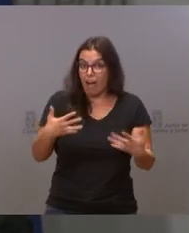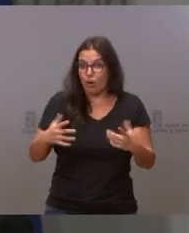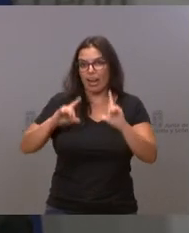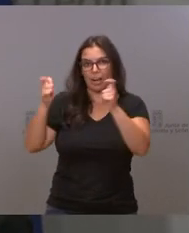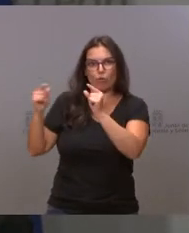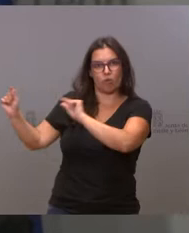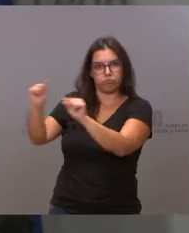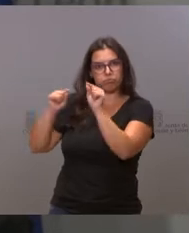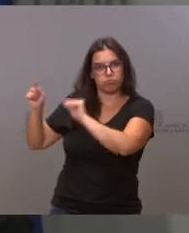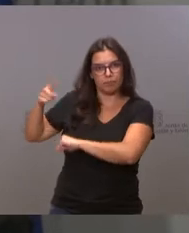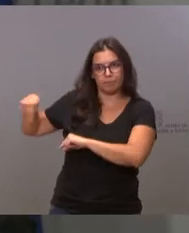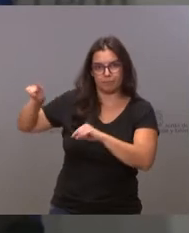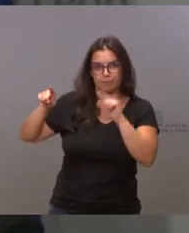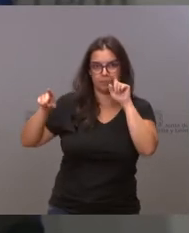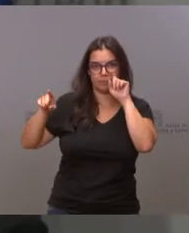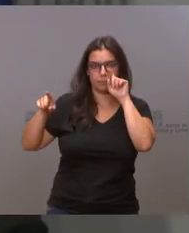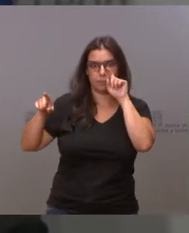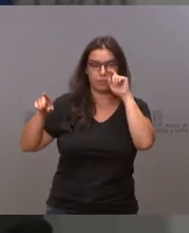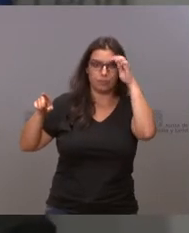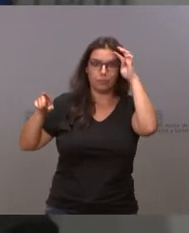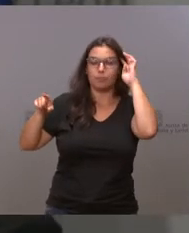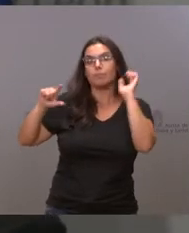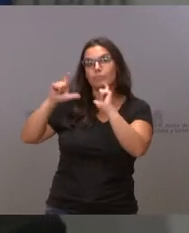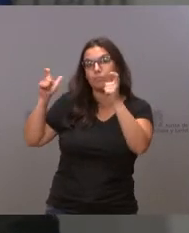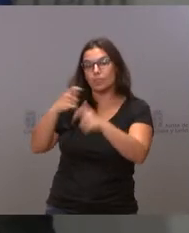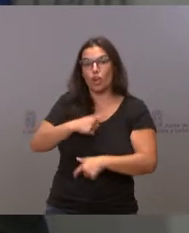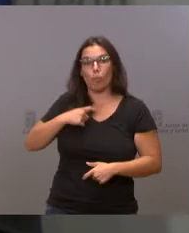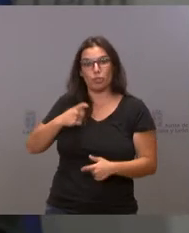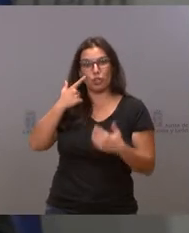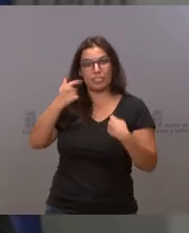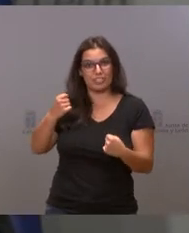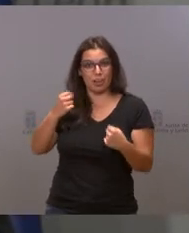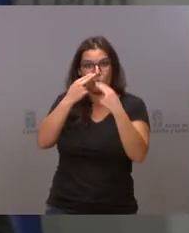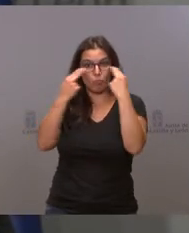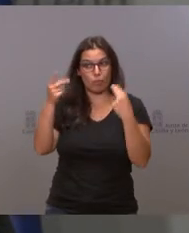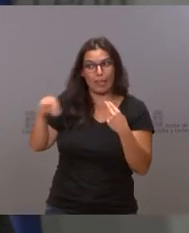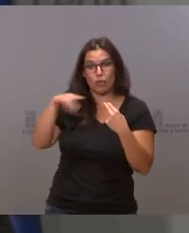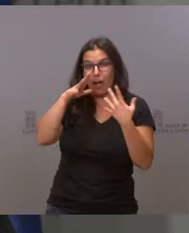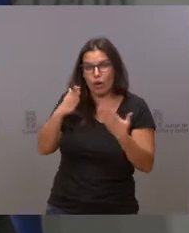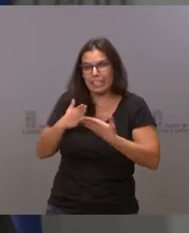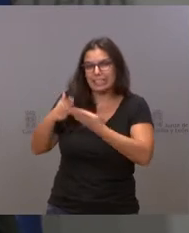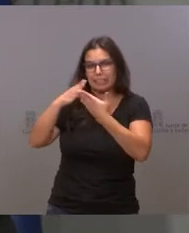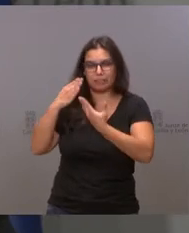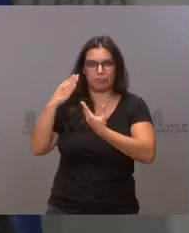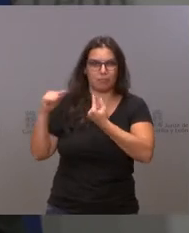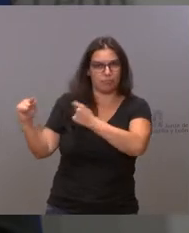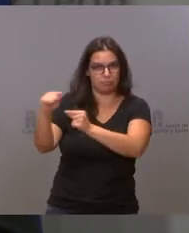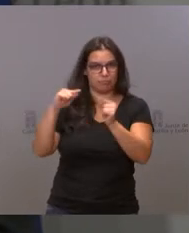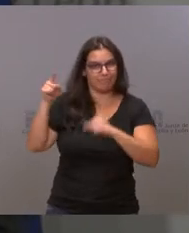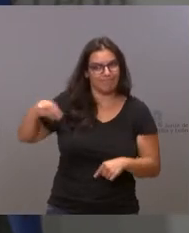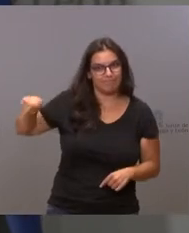en la Comisión de Salud Pública del Interterritorial.